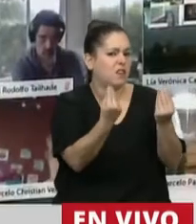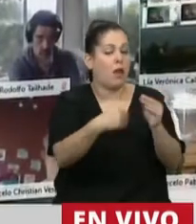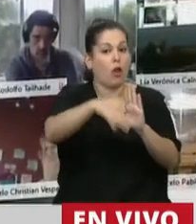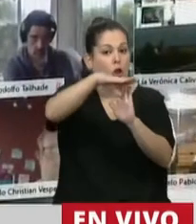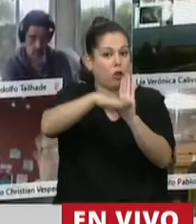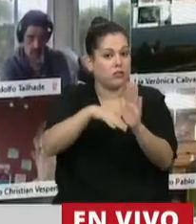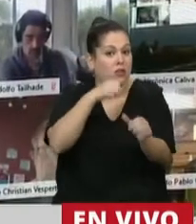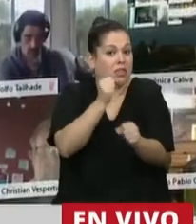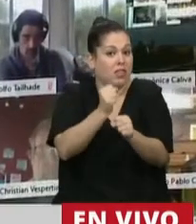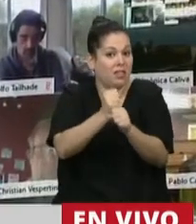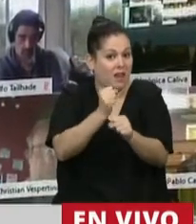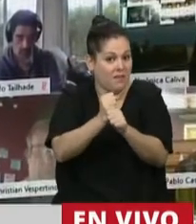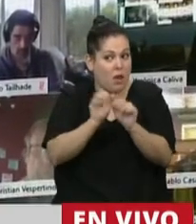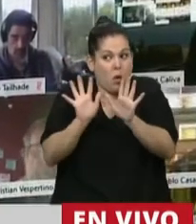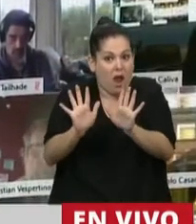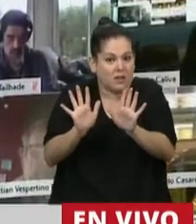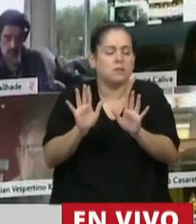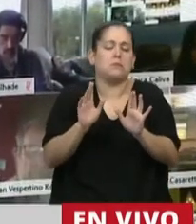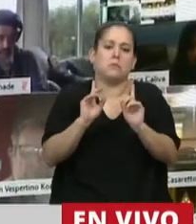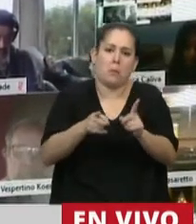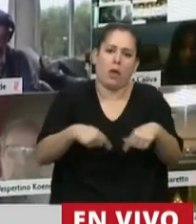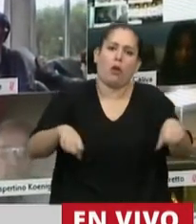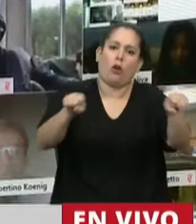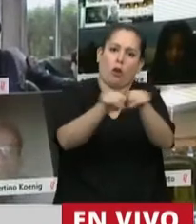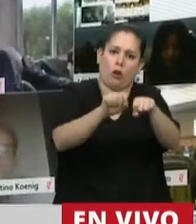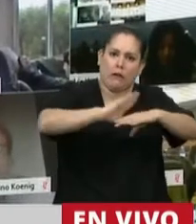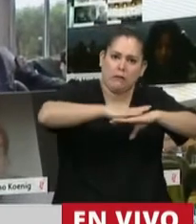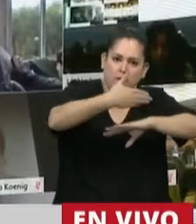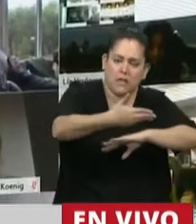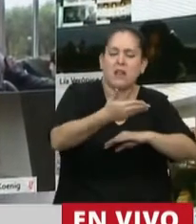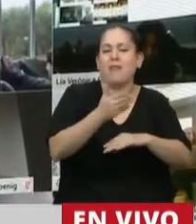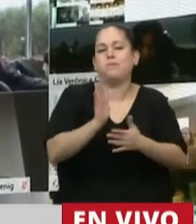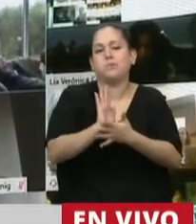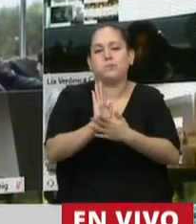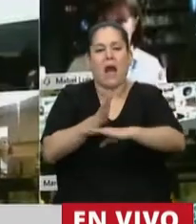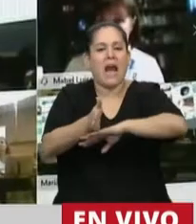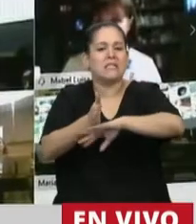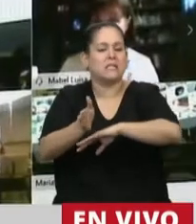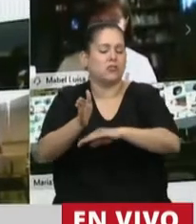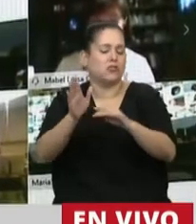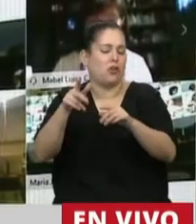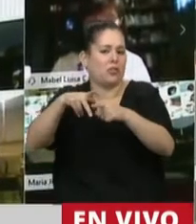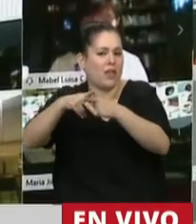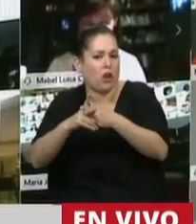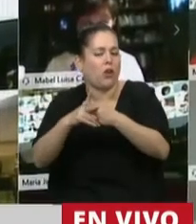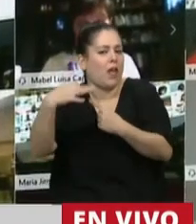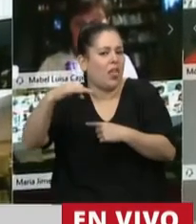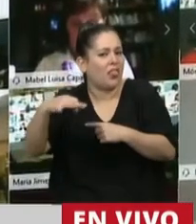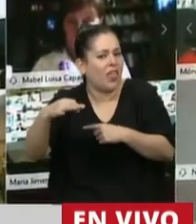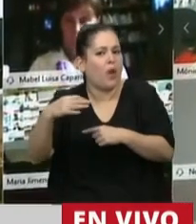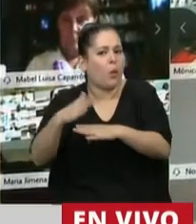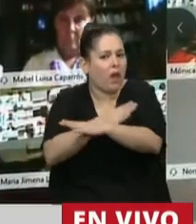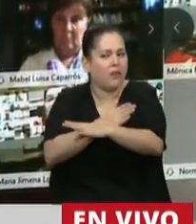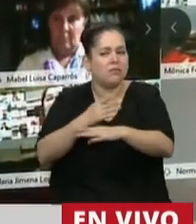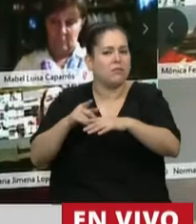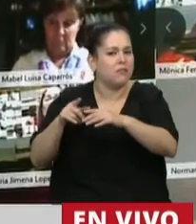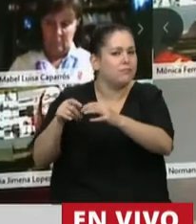y de conectividad y de acceso a la tecnología deben ser discutidas en el caso de las docentes y